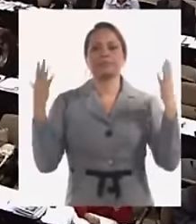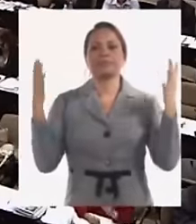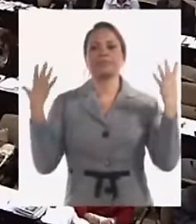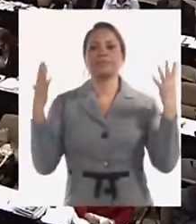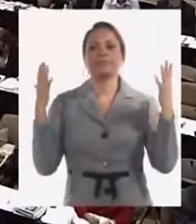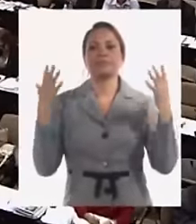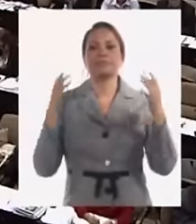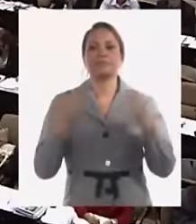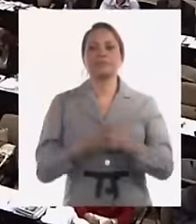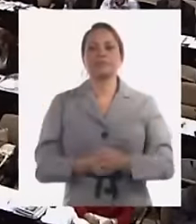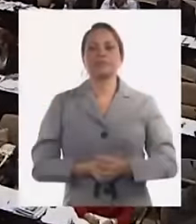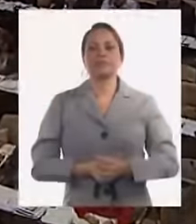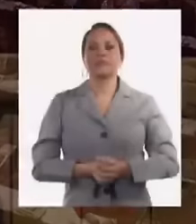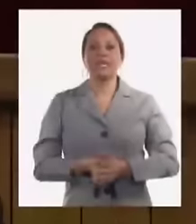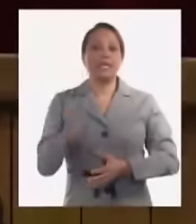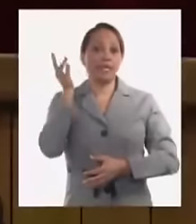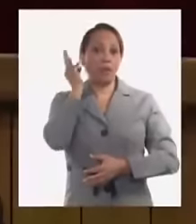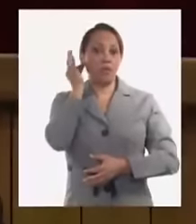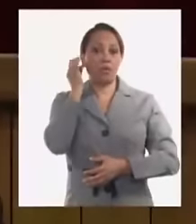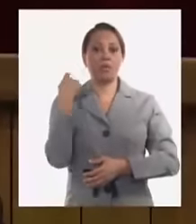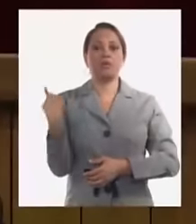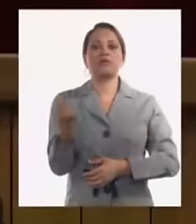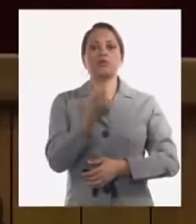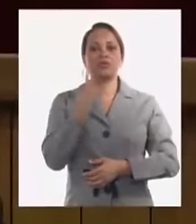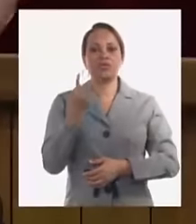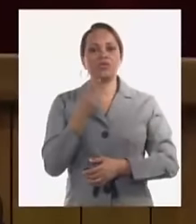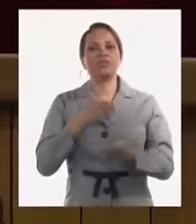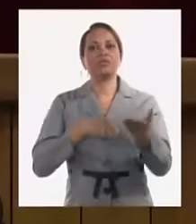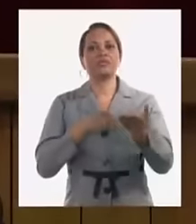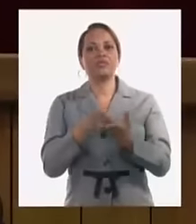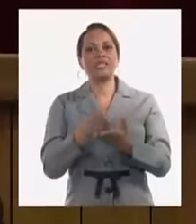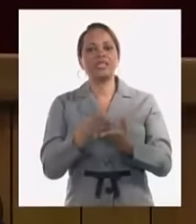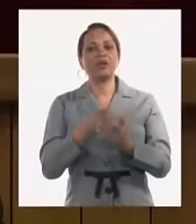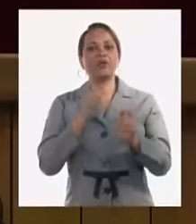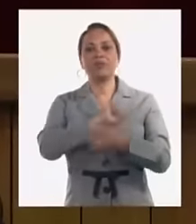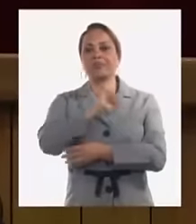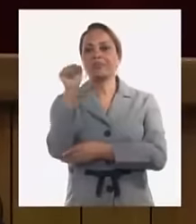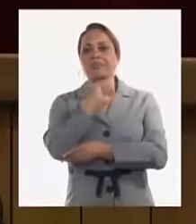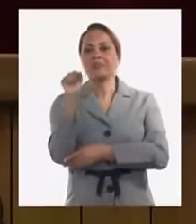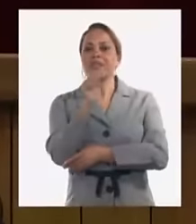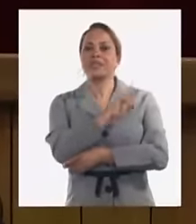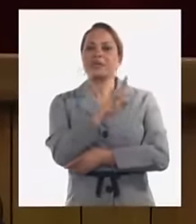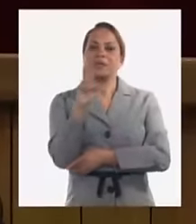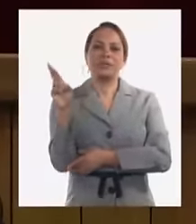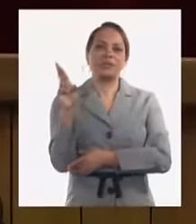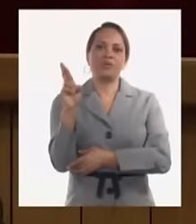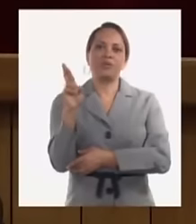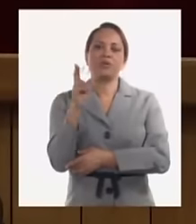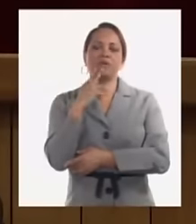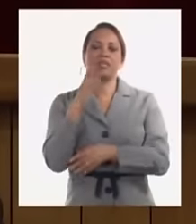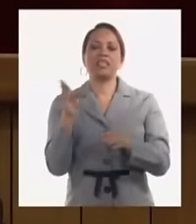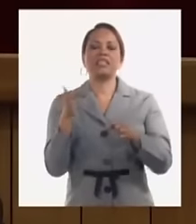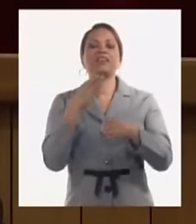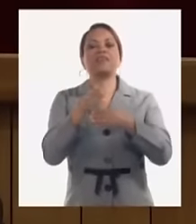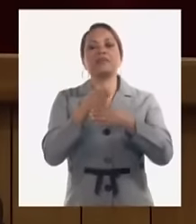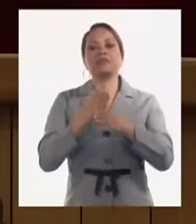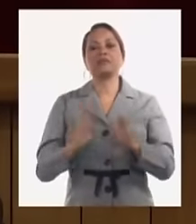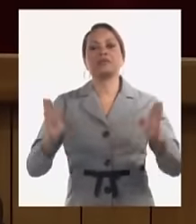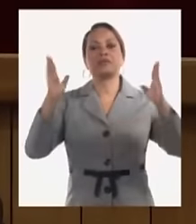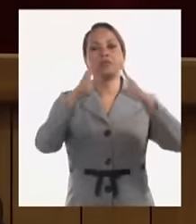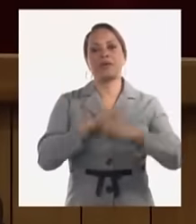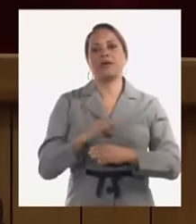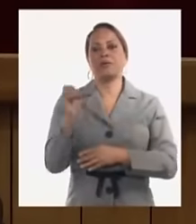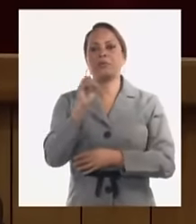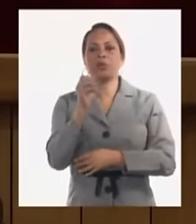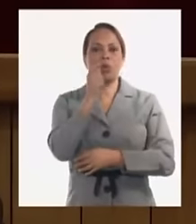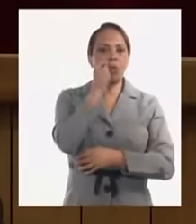y que nuestras mujeres sigan con ese loro de la revolución donde no hay diferencia de oportunidades